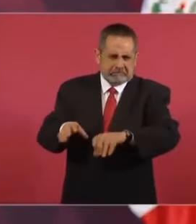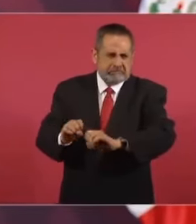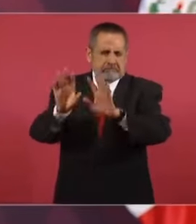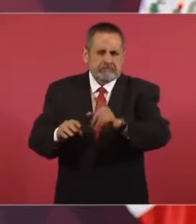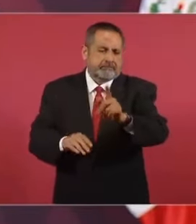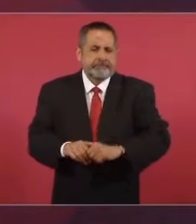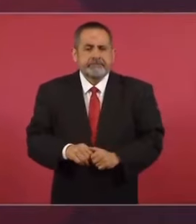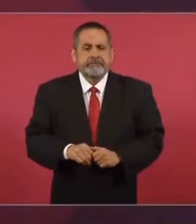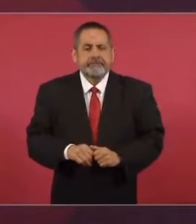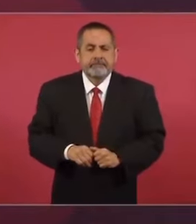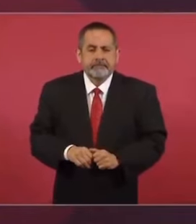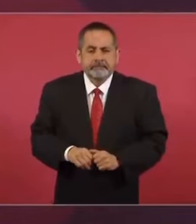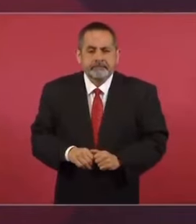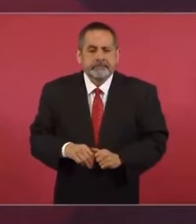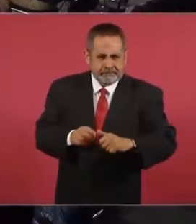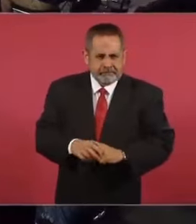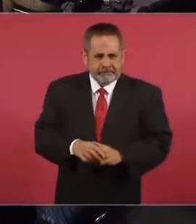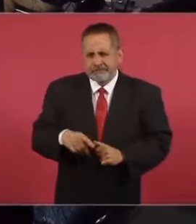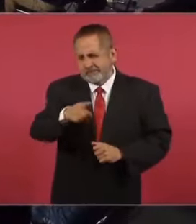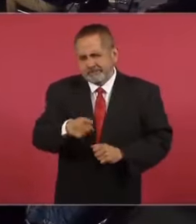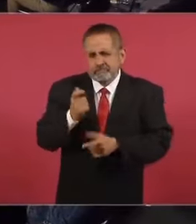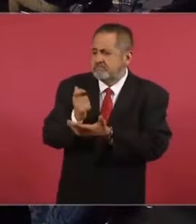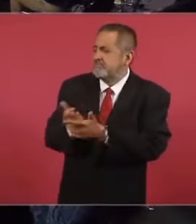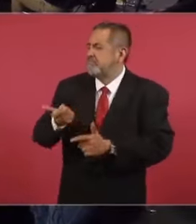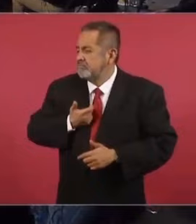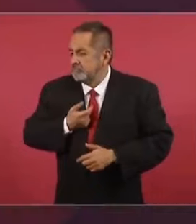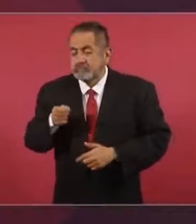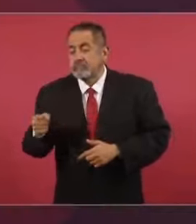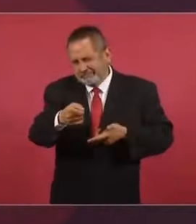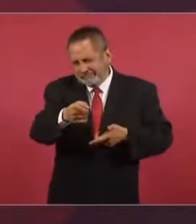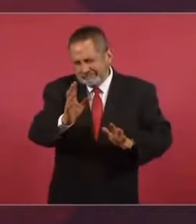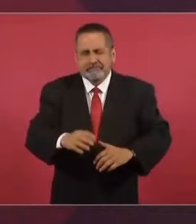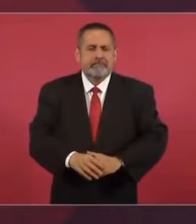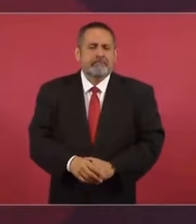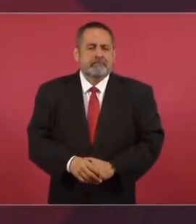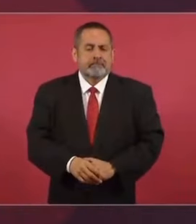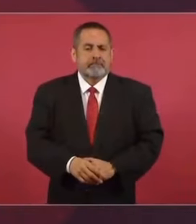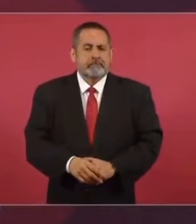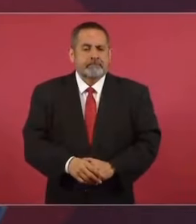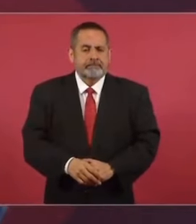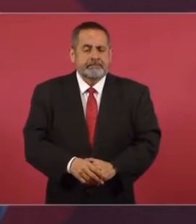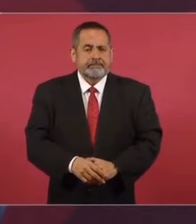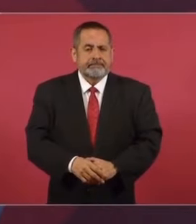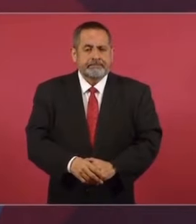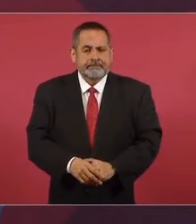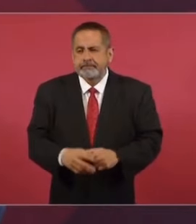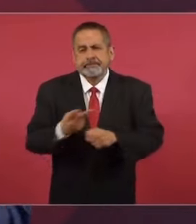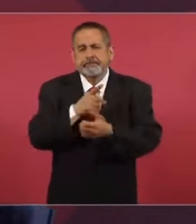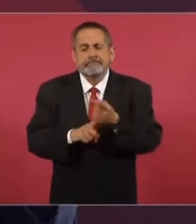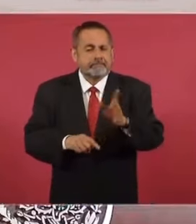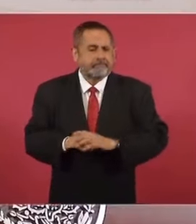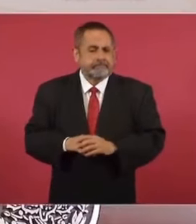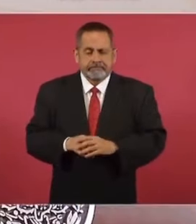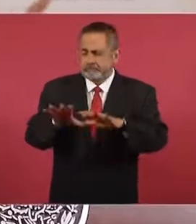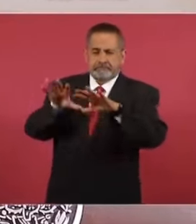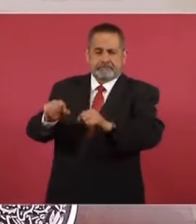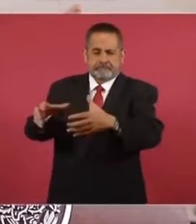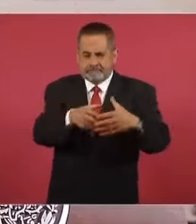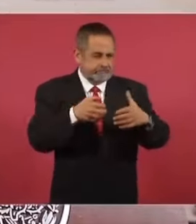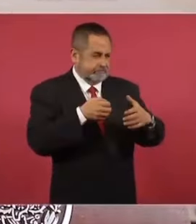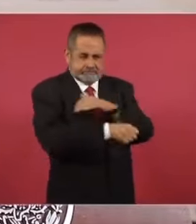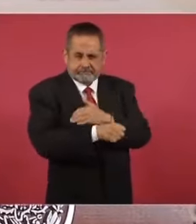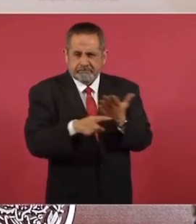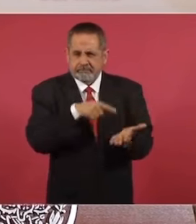Y era por el cobro de extorsión a familiares en Estados Unidos. ¿Qué más? ¿Qué sucedió? Bueno, pues lo tenían en un